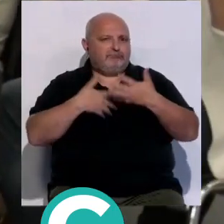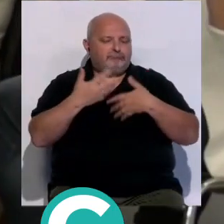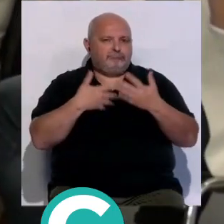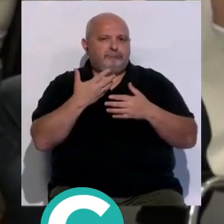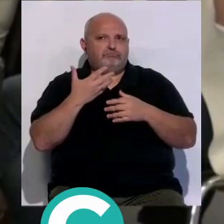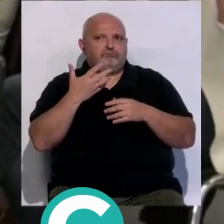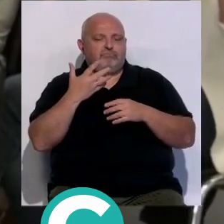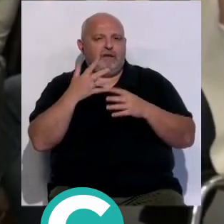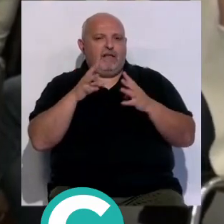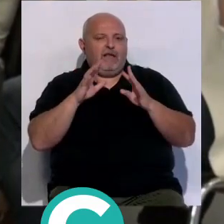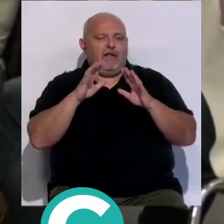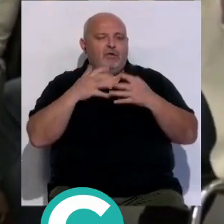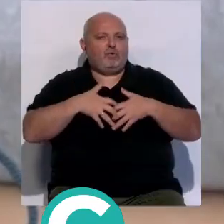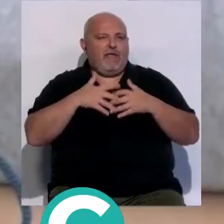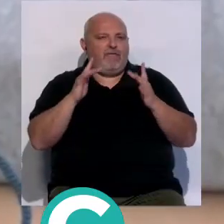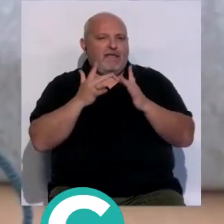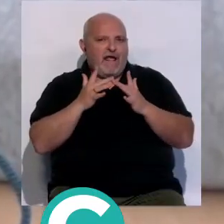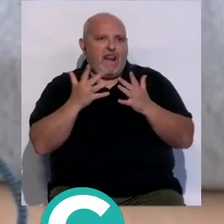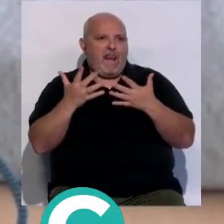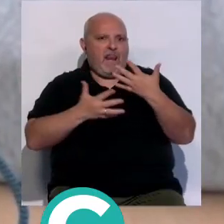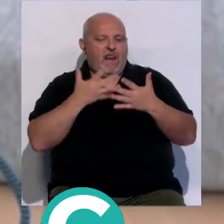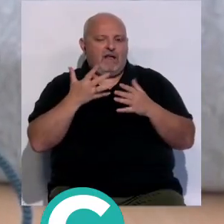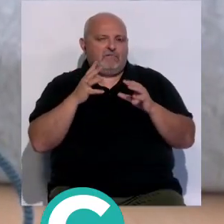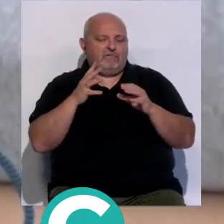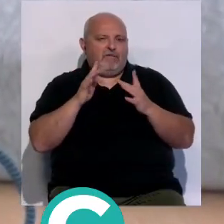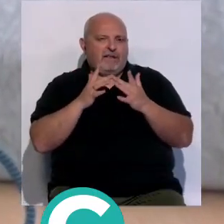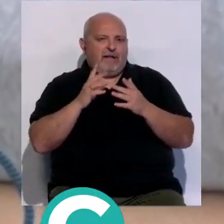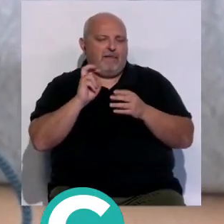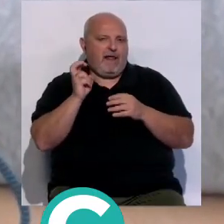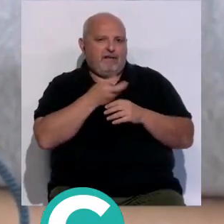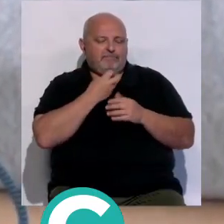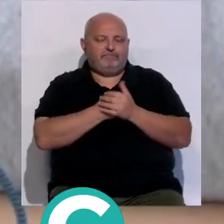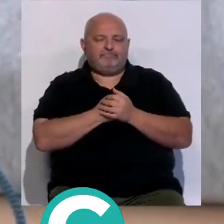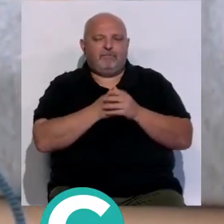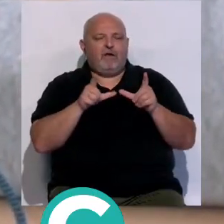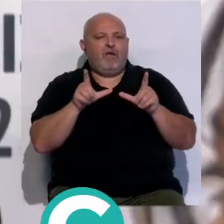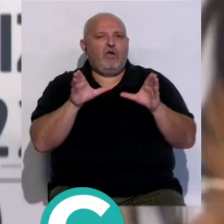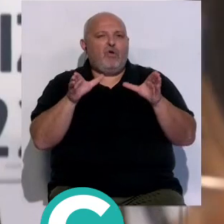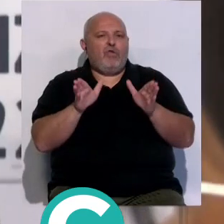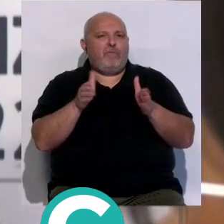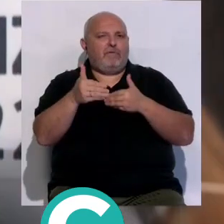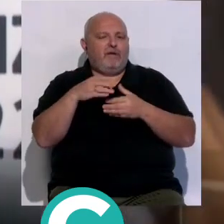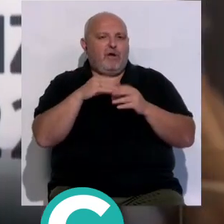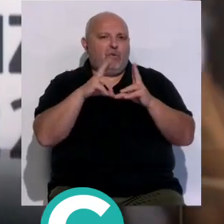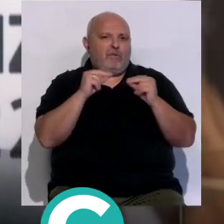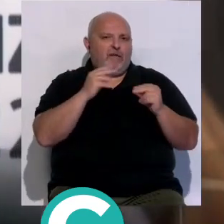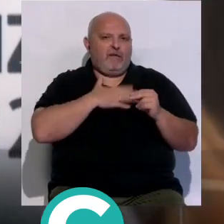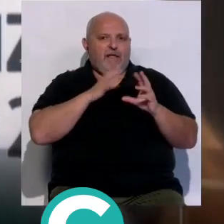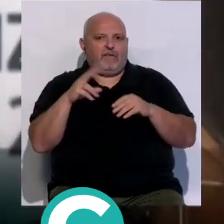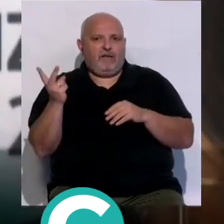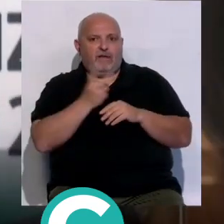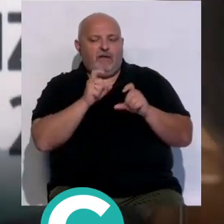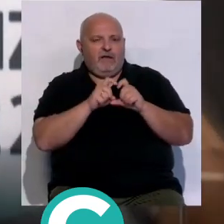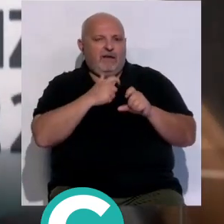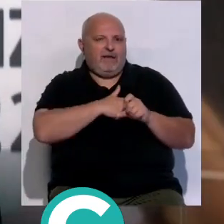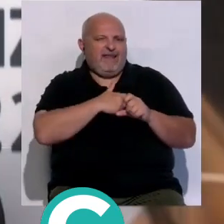la industria digital y todo lo que tiene que ver con la digitalización. Esta unidad de innovación entre Navantia Sistemas y la Universidad de Cádiz